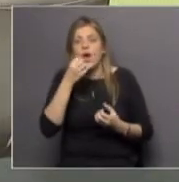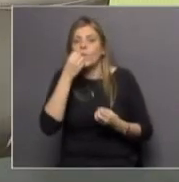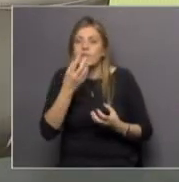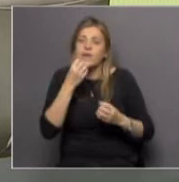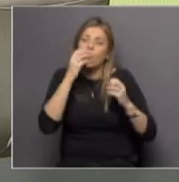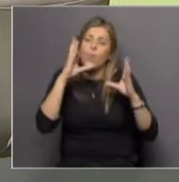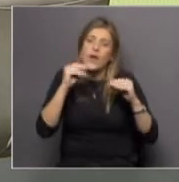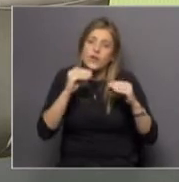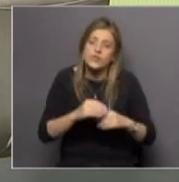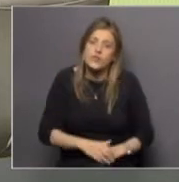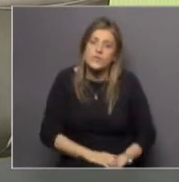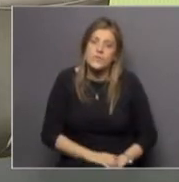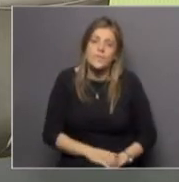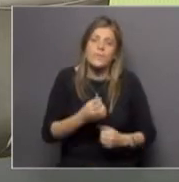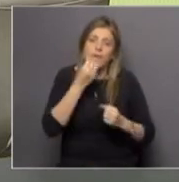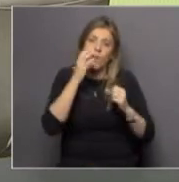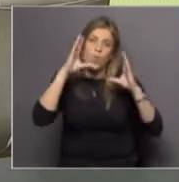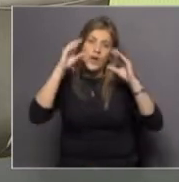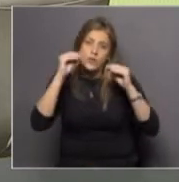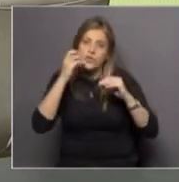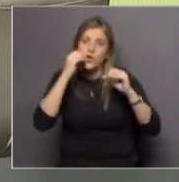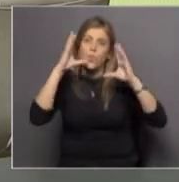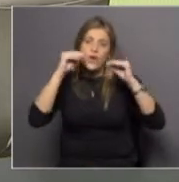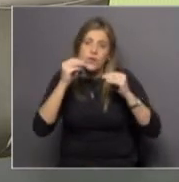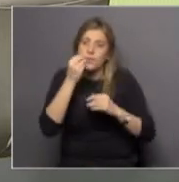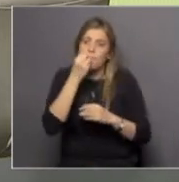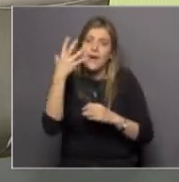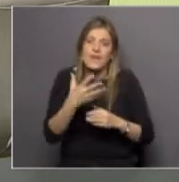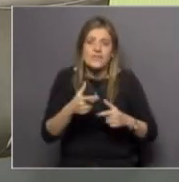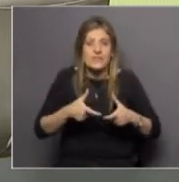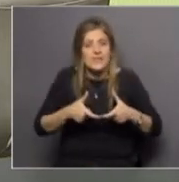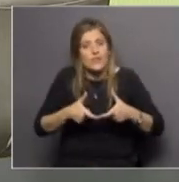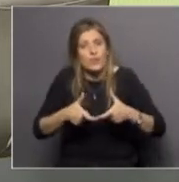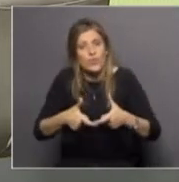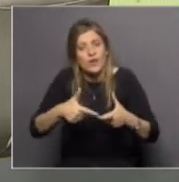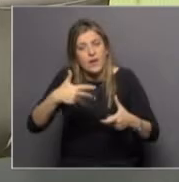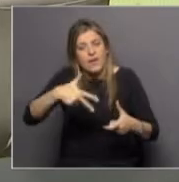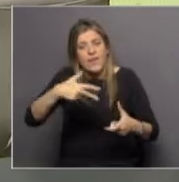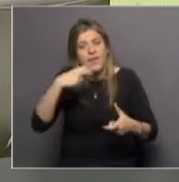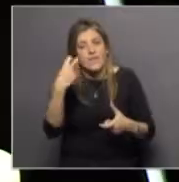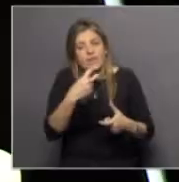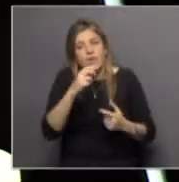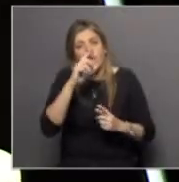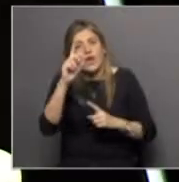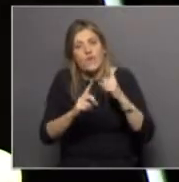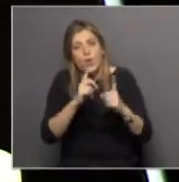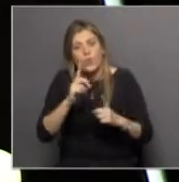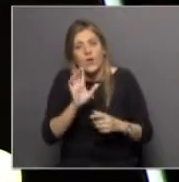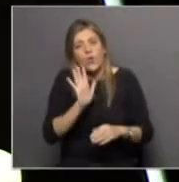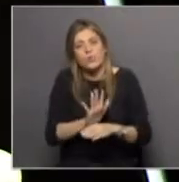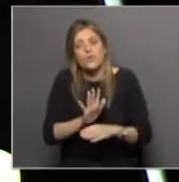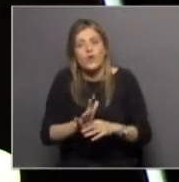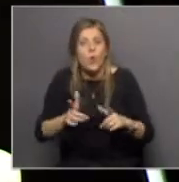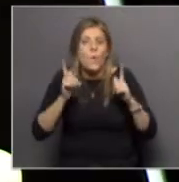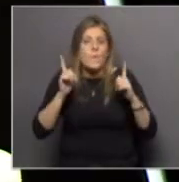andás? buenas noches buenas noches buenas noches maravilloso el túnel del viento de la facultad a todos es como un paseo